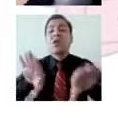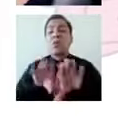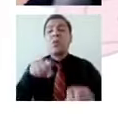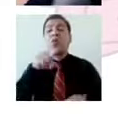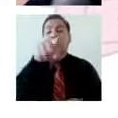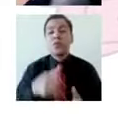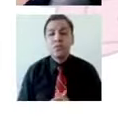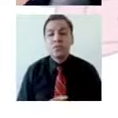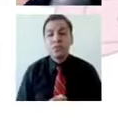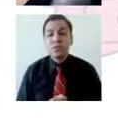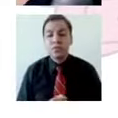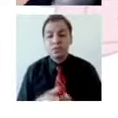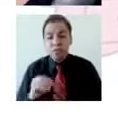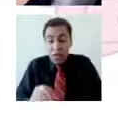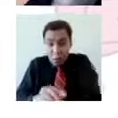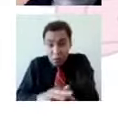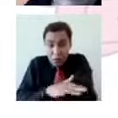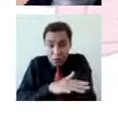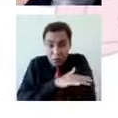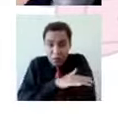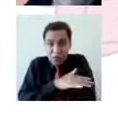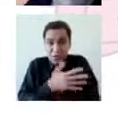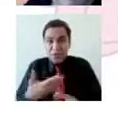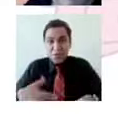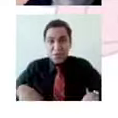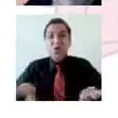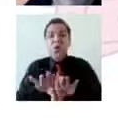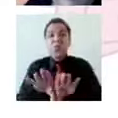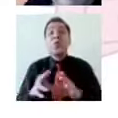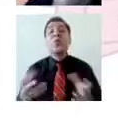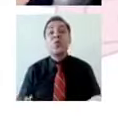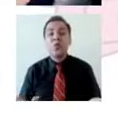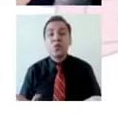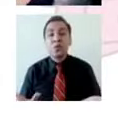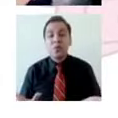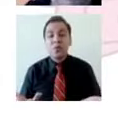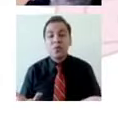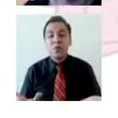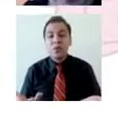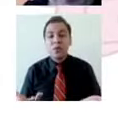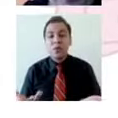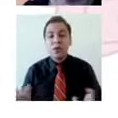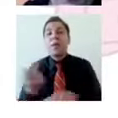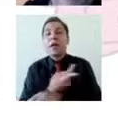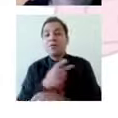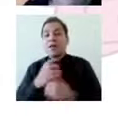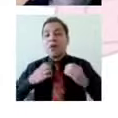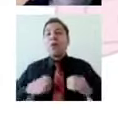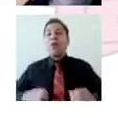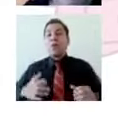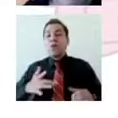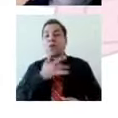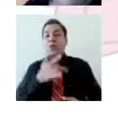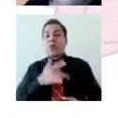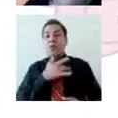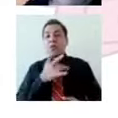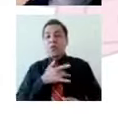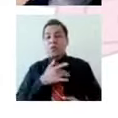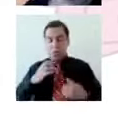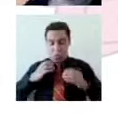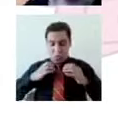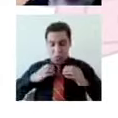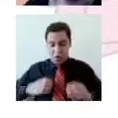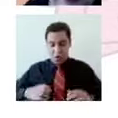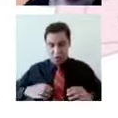¿Cuáles son las emociones que se presentan en ese momento? ¿Y qué pasa en su cuerpo? Recuerden que somos entes biopsicos